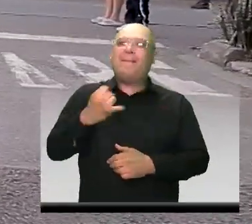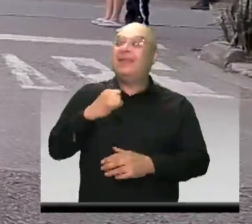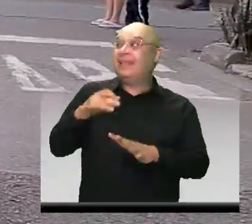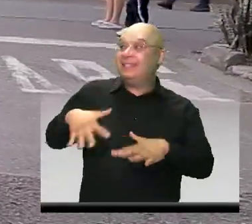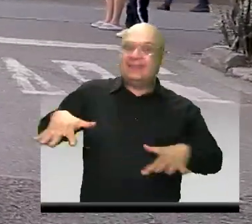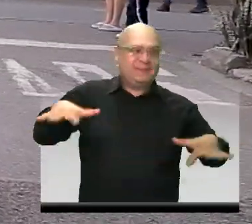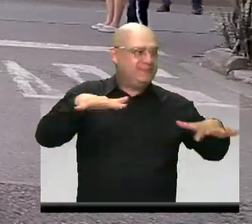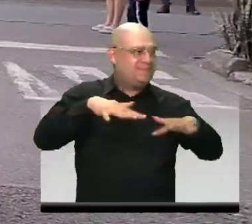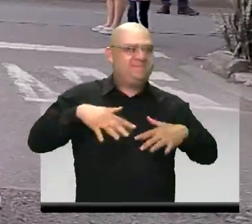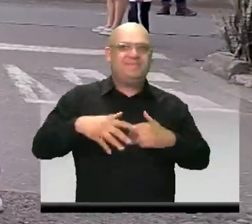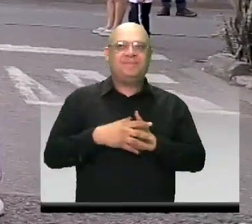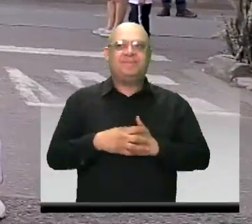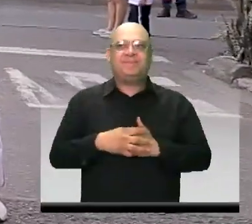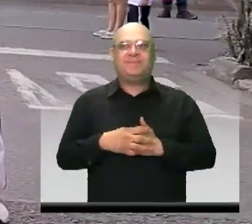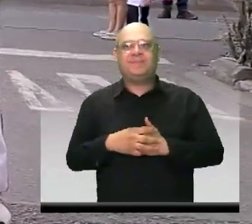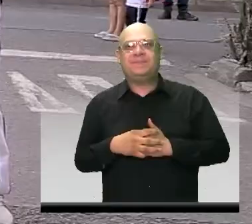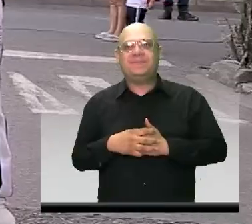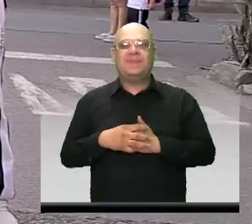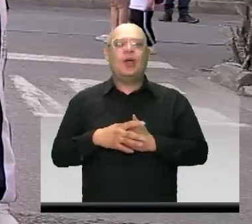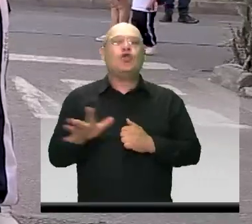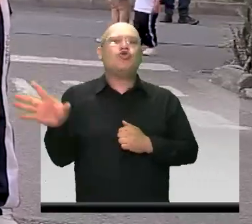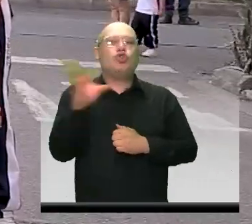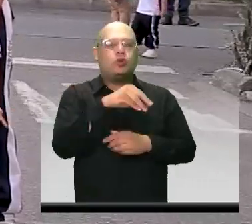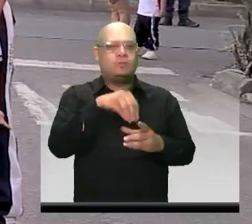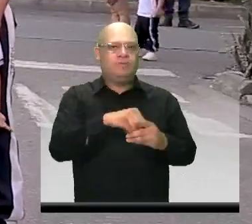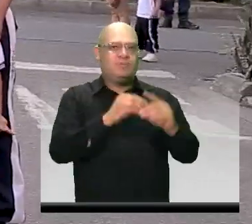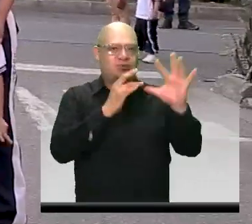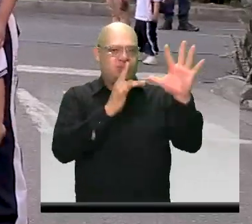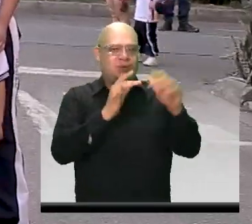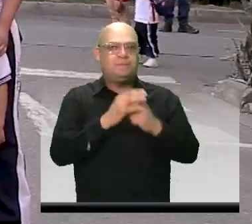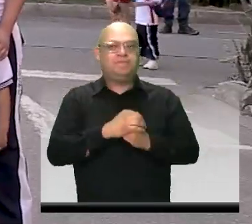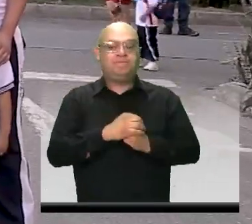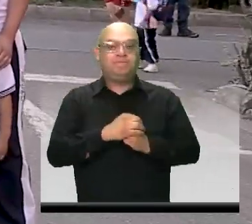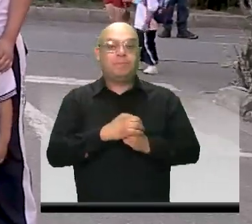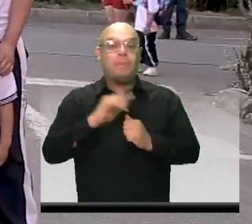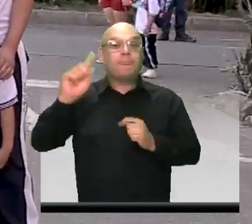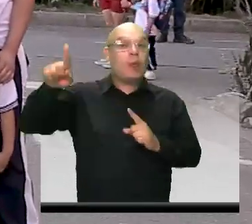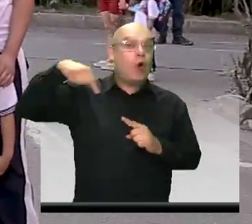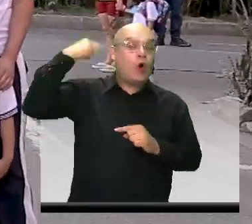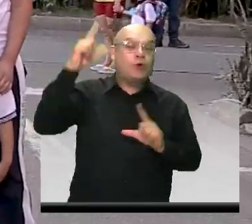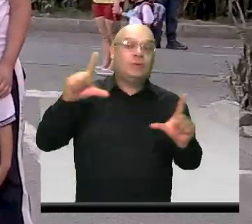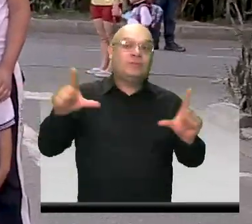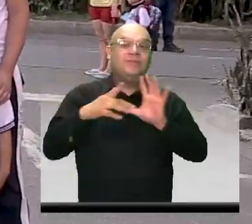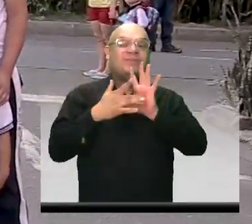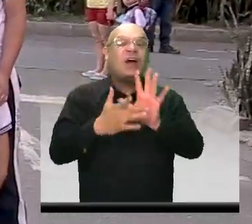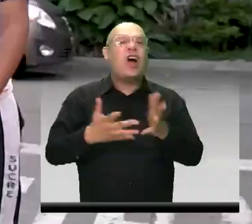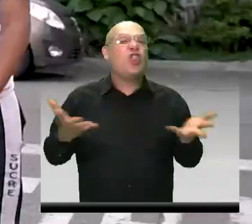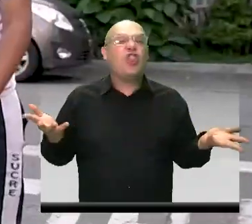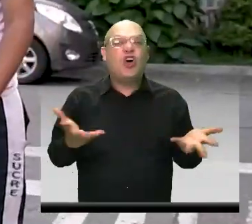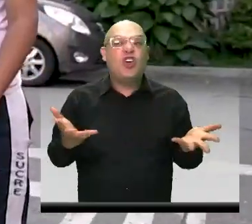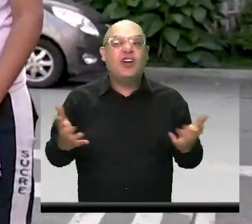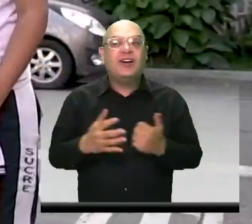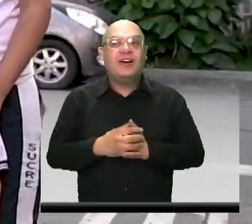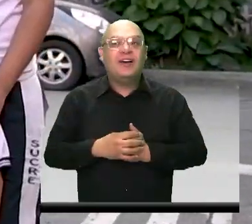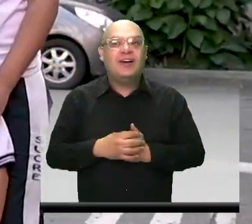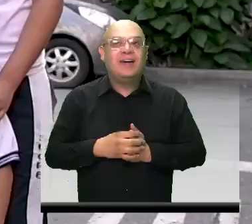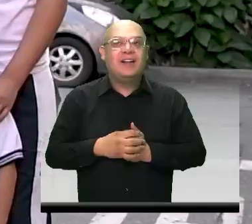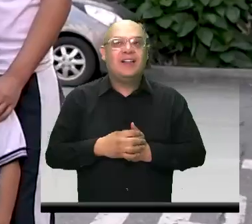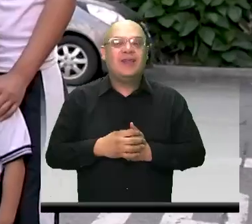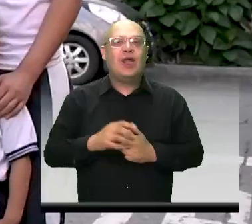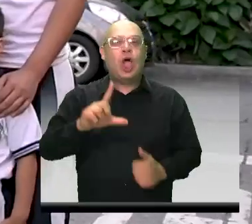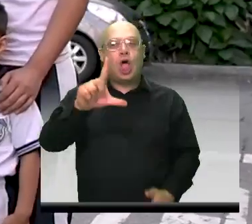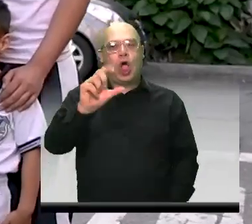pero venga, este programa es de todos. Y los quiero invitar porque el próximo programa lo vamos a grabar en Los Florianos,